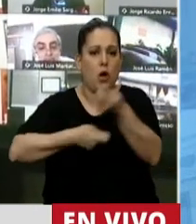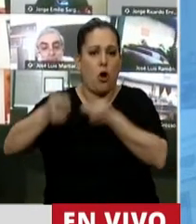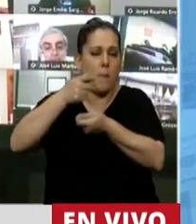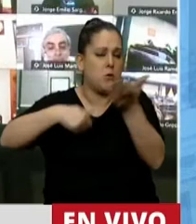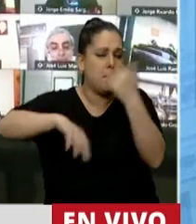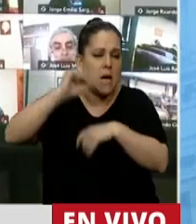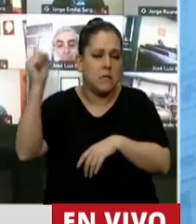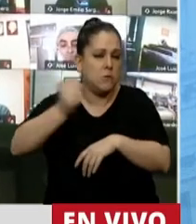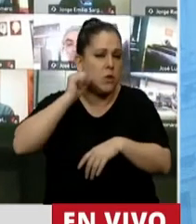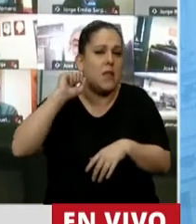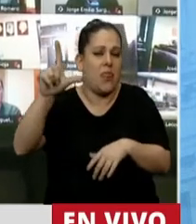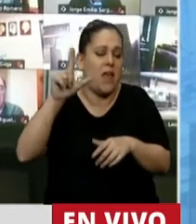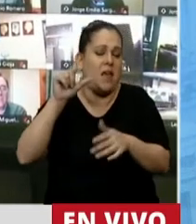historia.